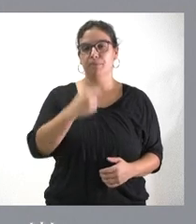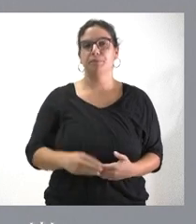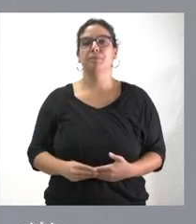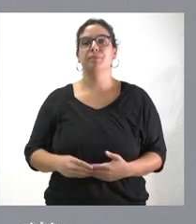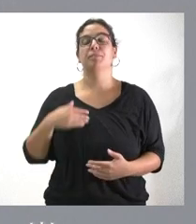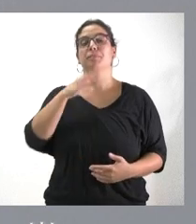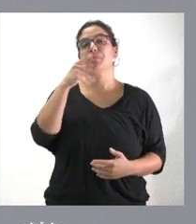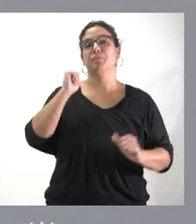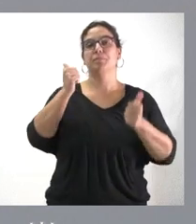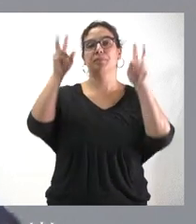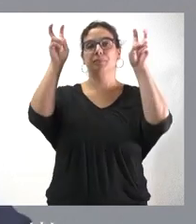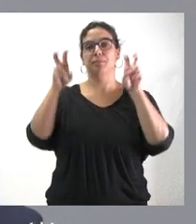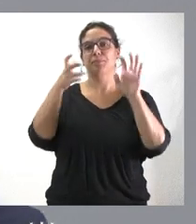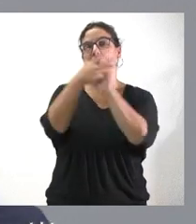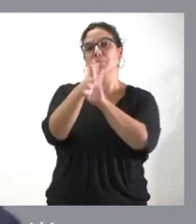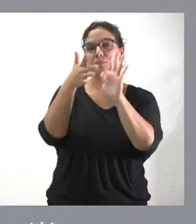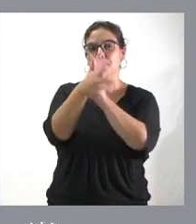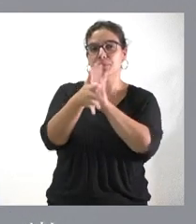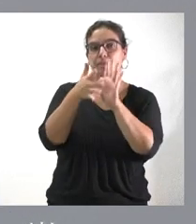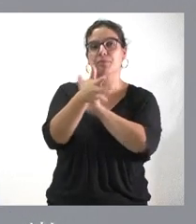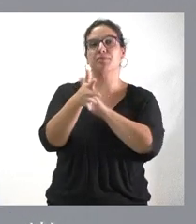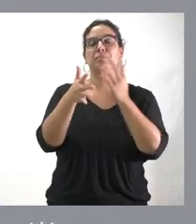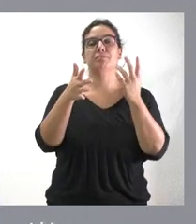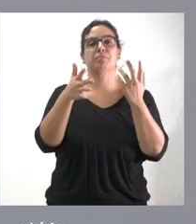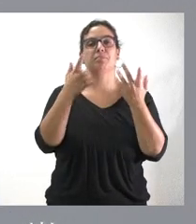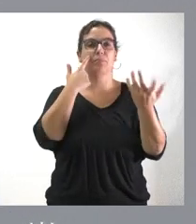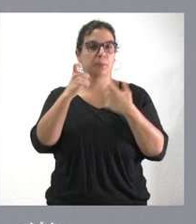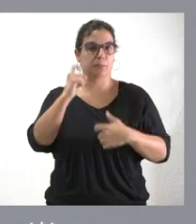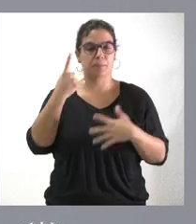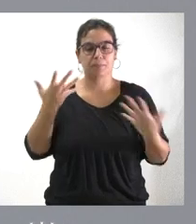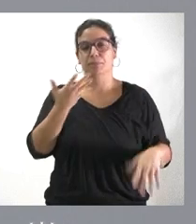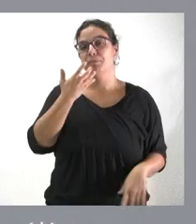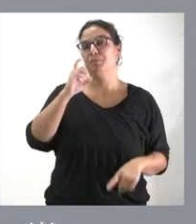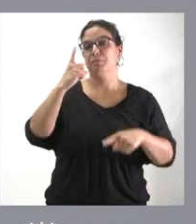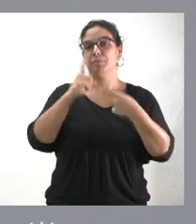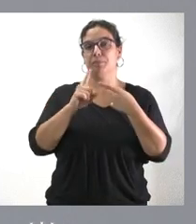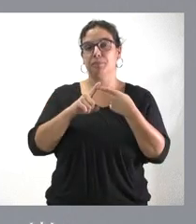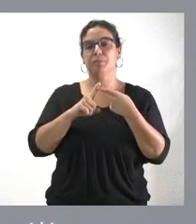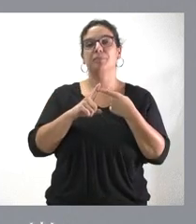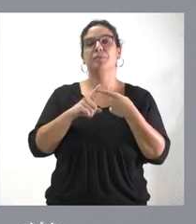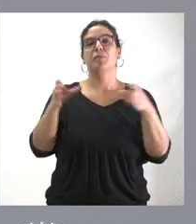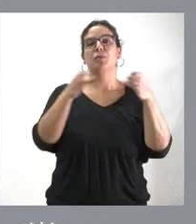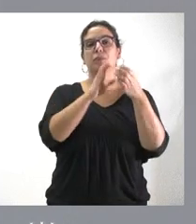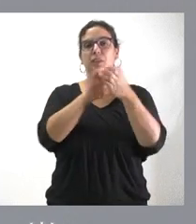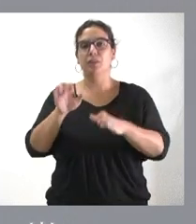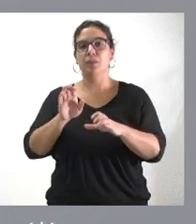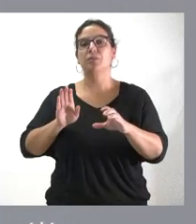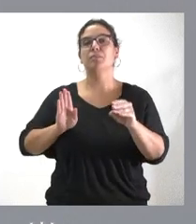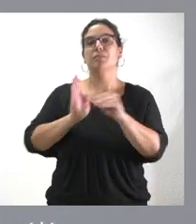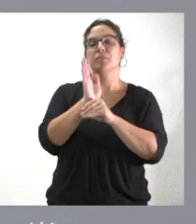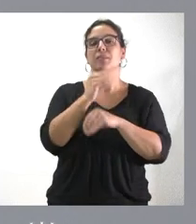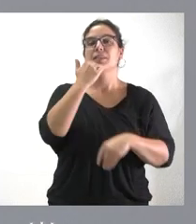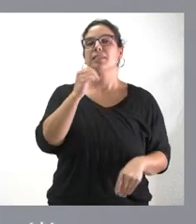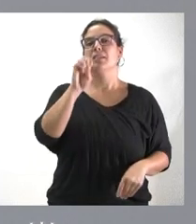asuntos que son más relevantes entre los mismos. En primer lugar, que la Junta de Castilla y León va a destinar casi 14